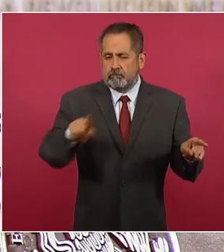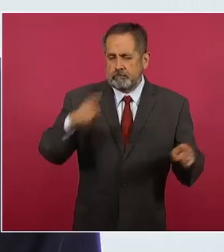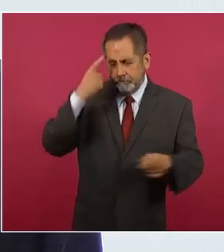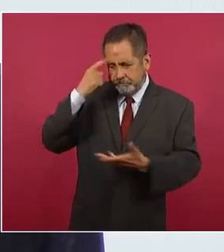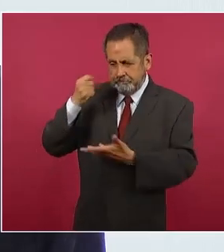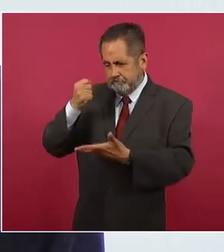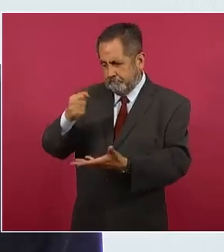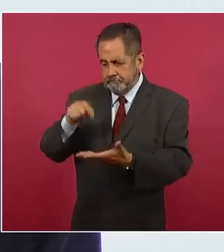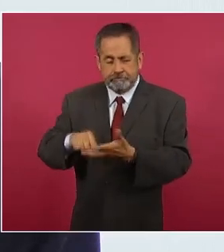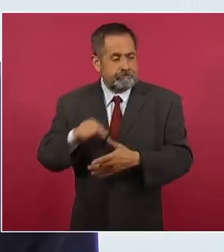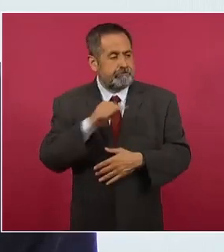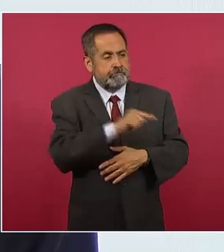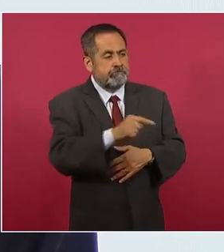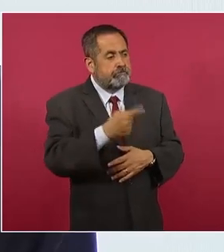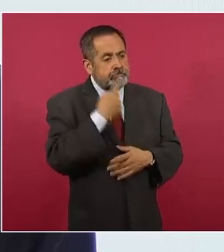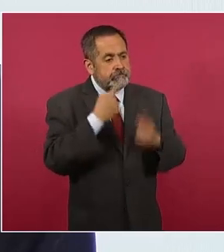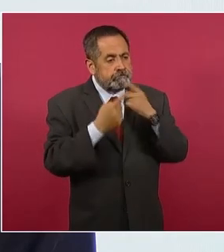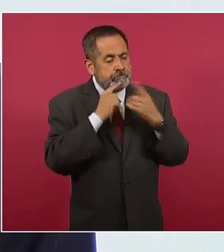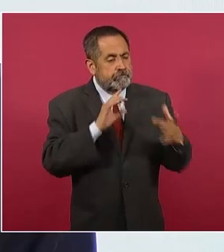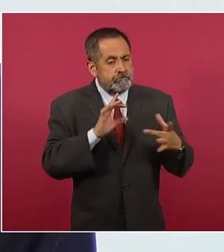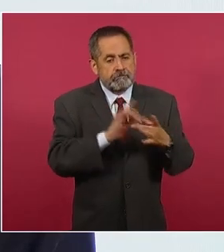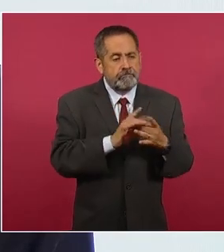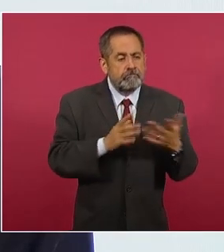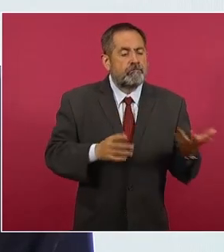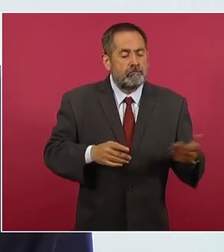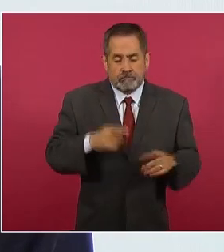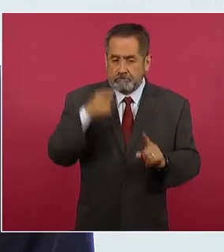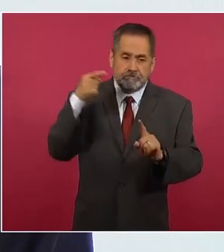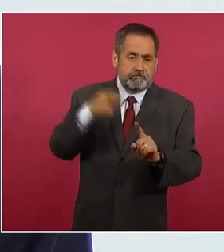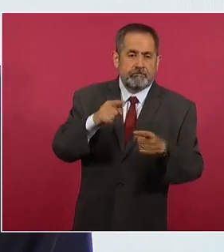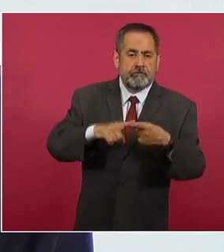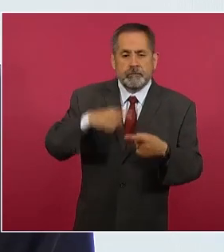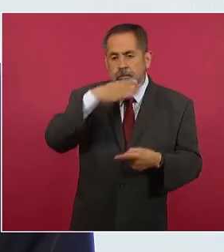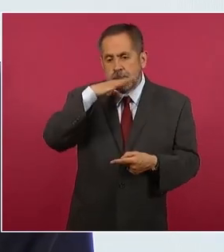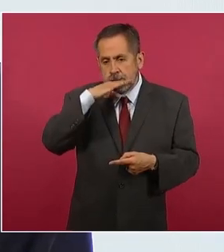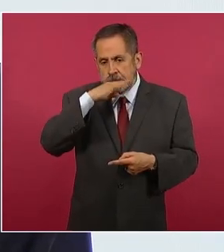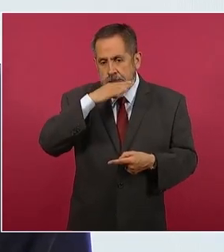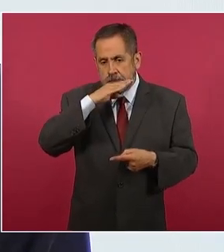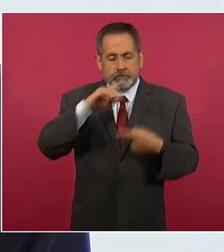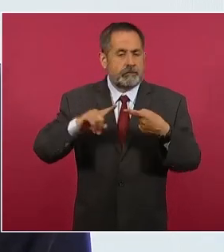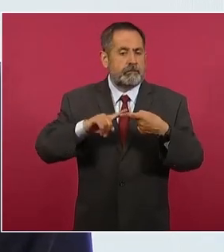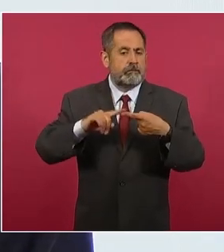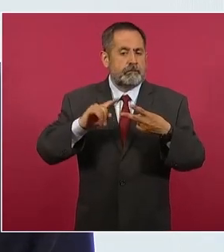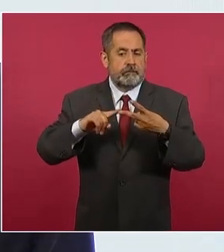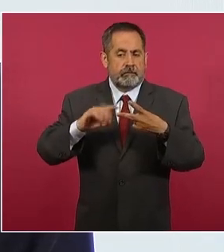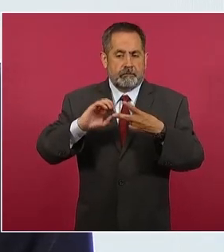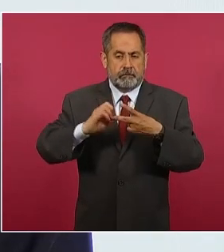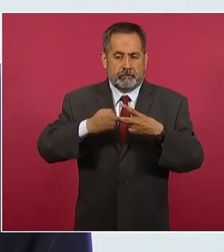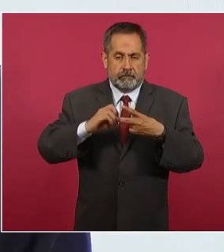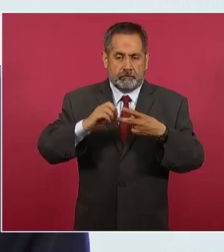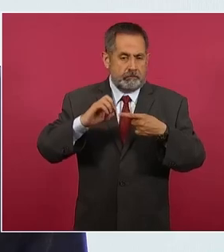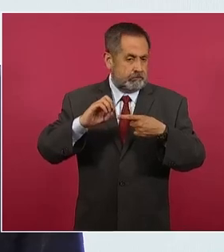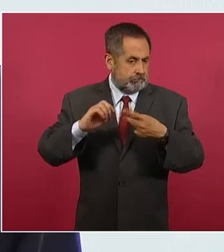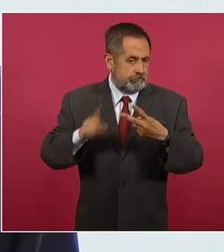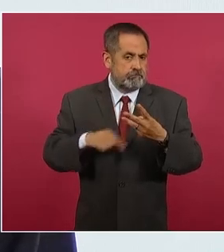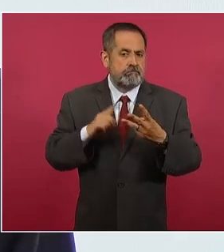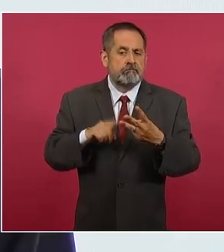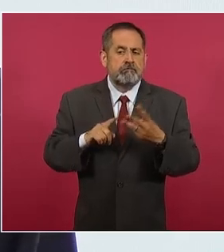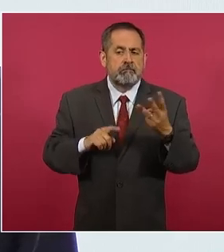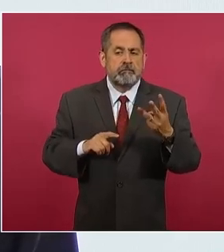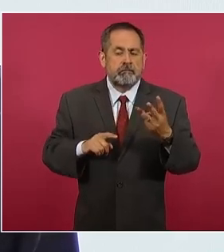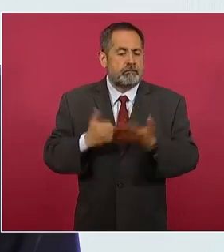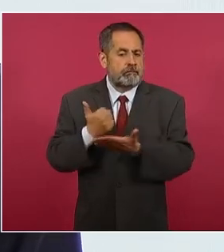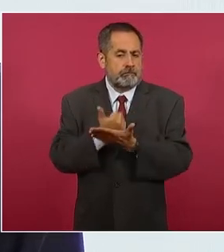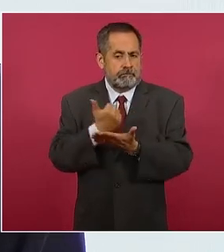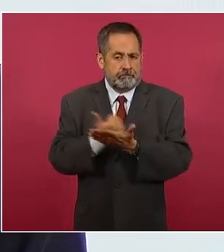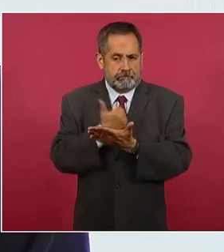y estamos centrándolo en maíz, frijol y arroz.